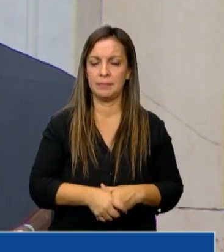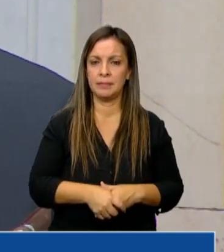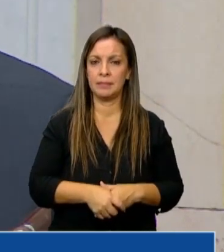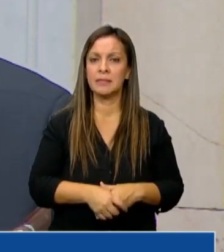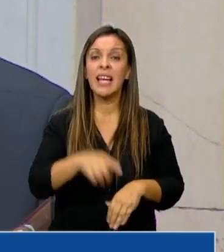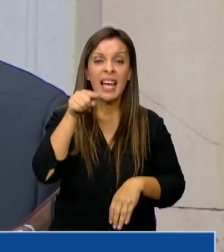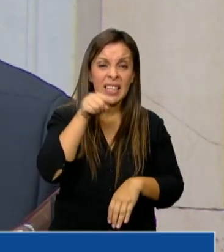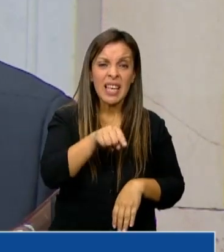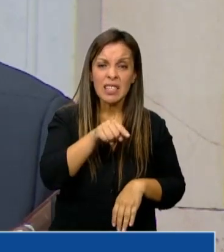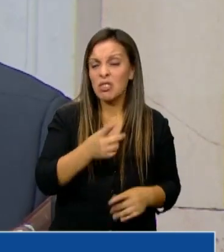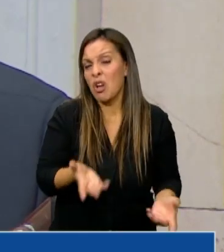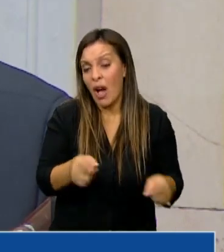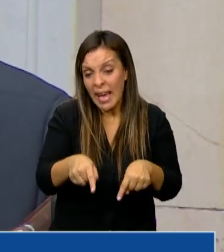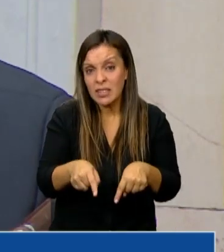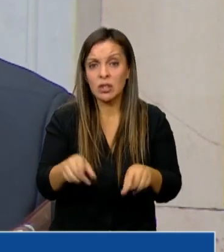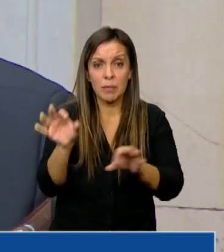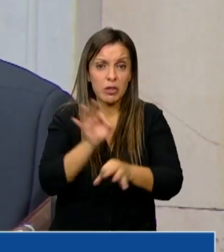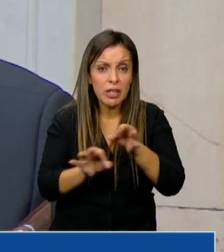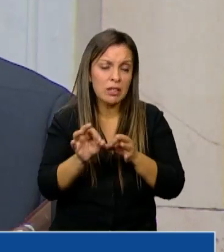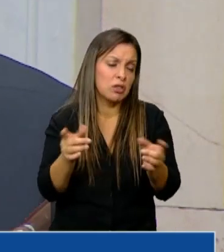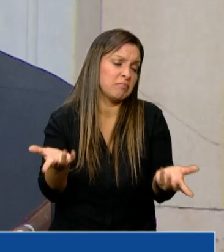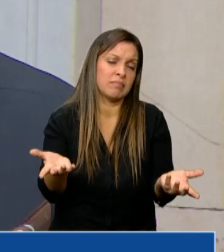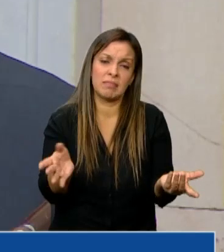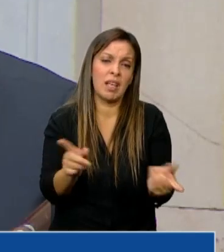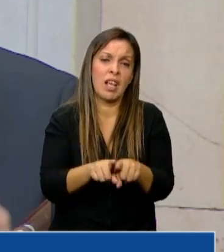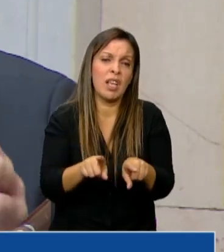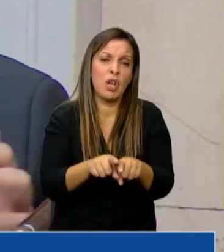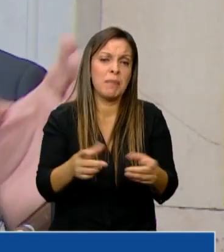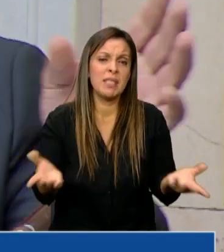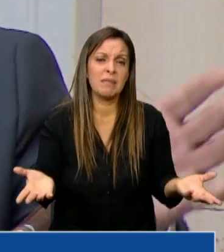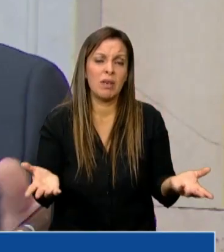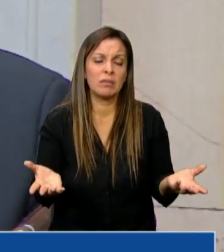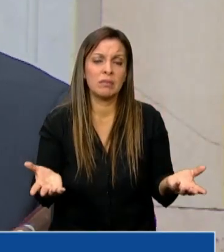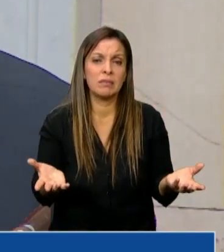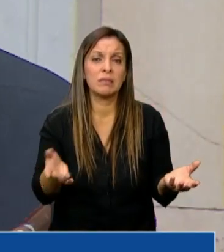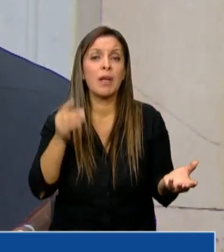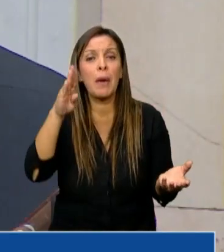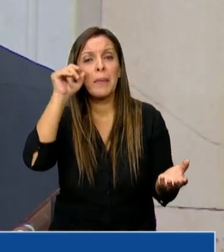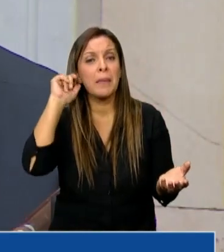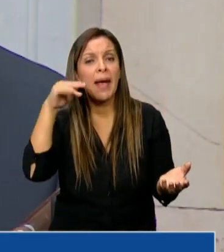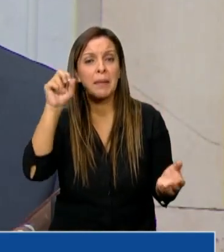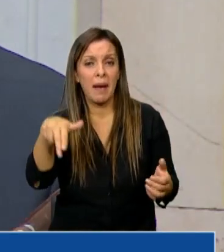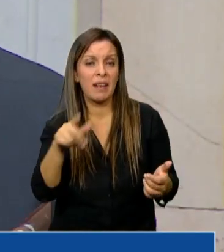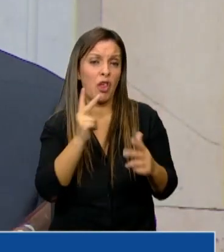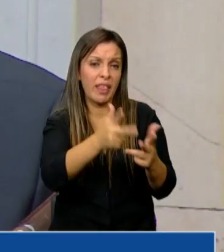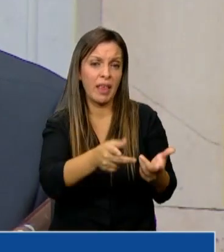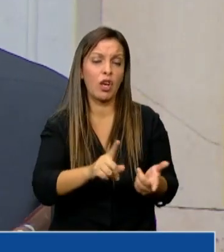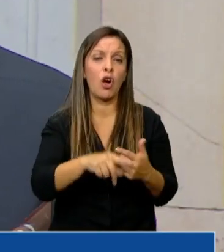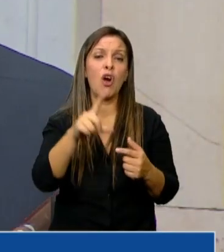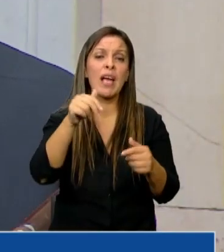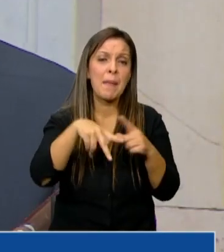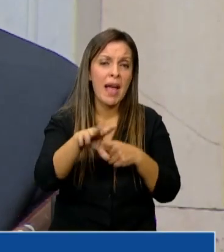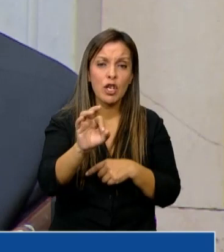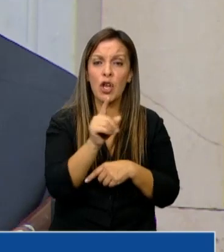exactamente lo mismo que sucede con la justicia, lo planteaba Breckman, lo planteaba Camaño.